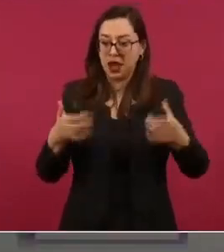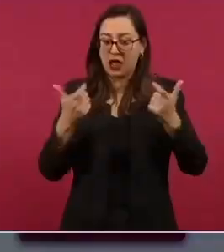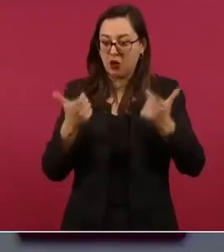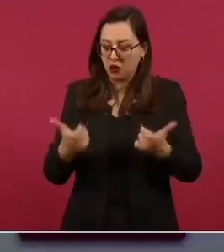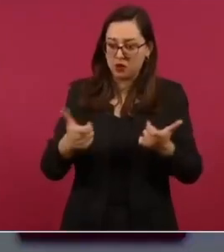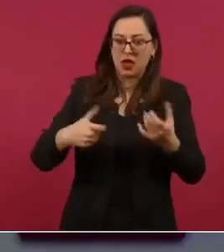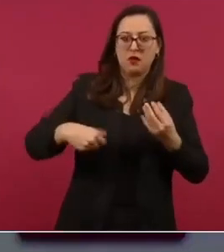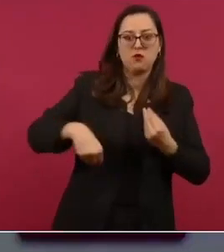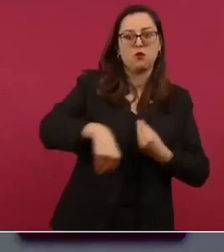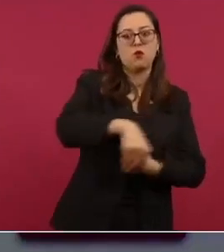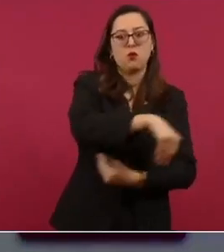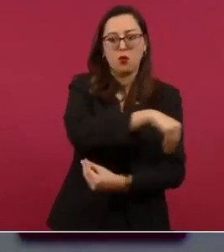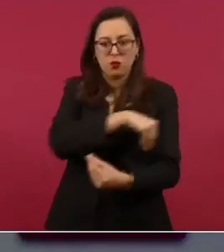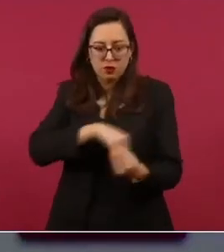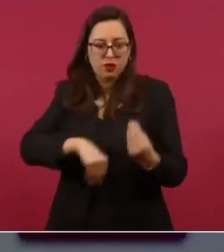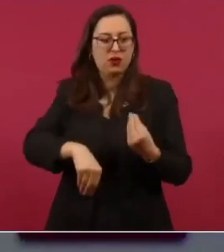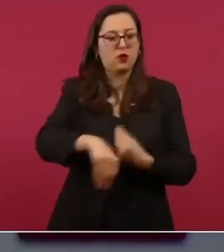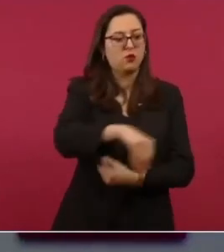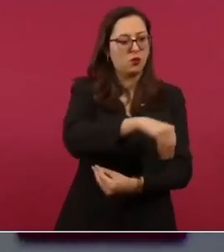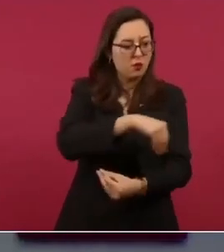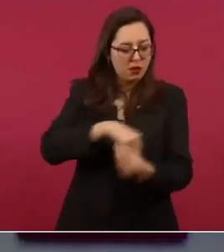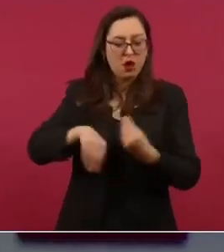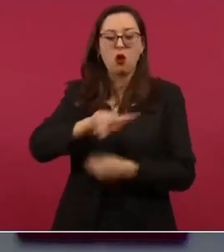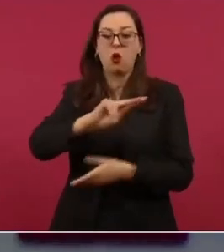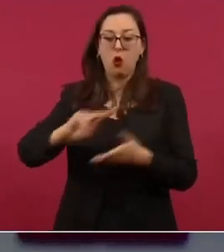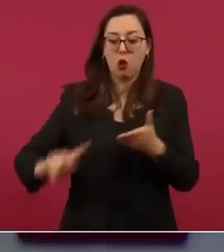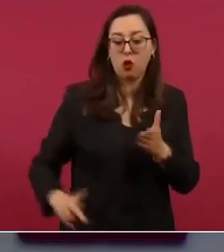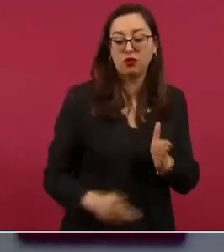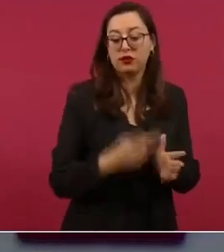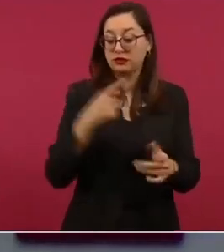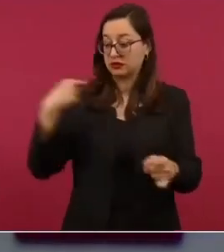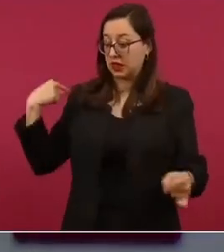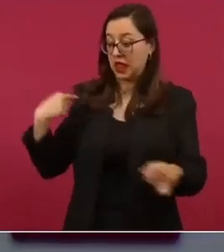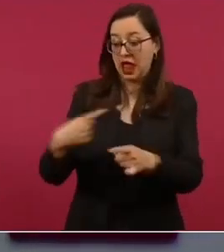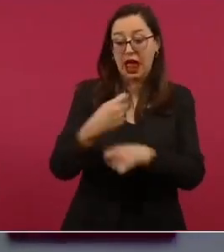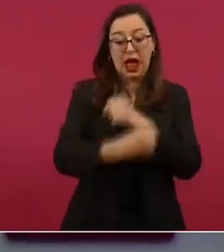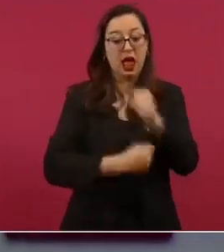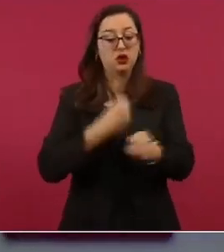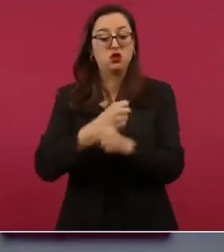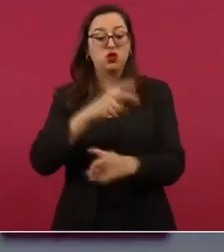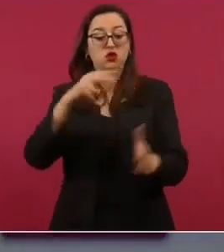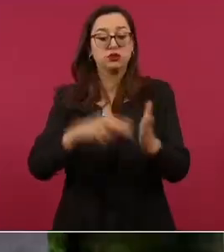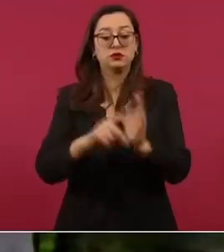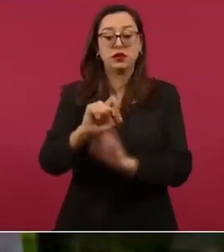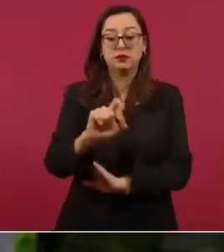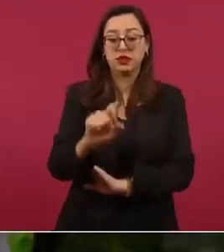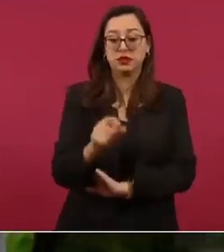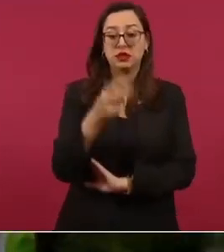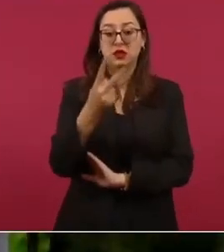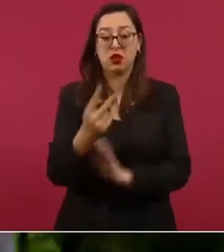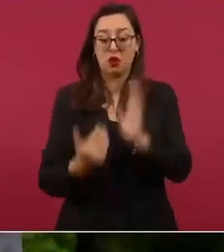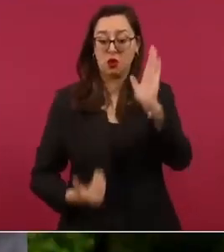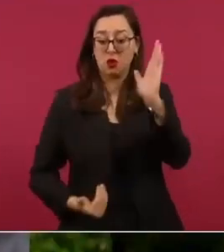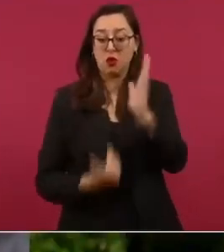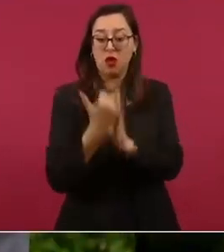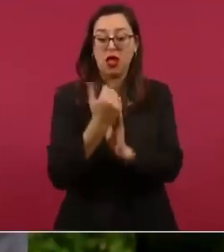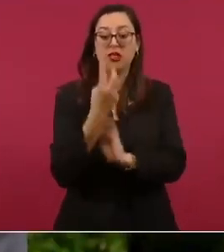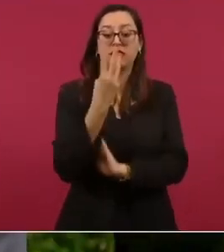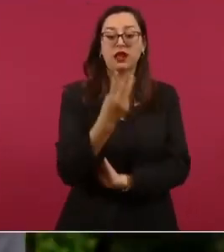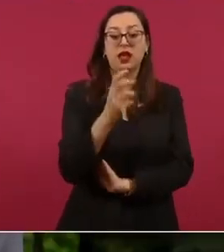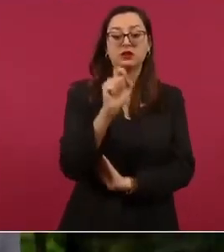este año aumentará el 3.5 por ciento